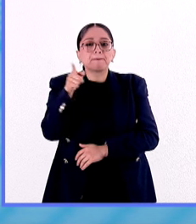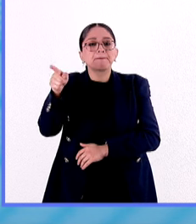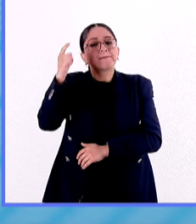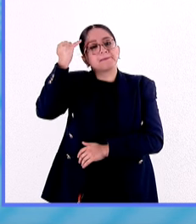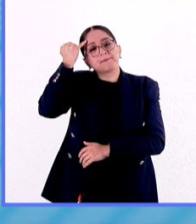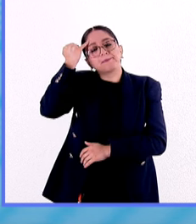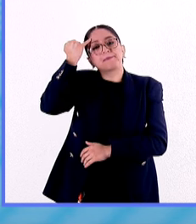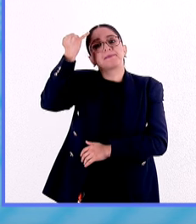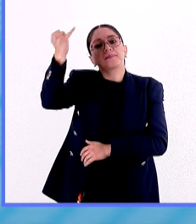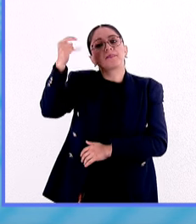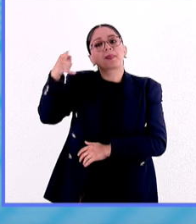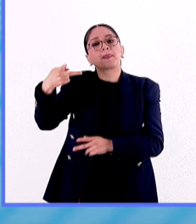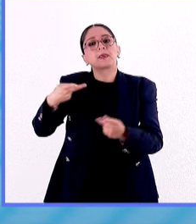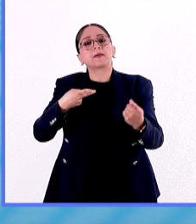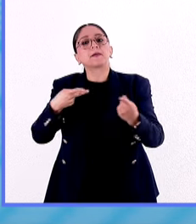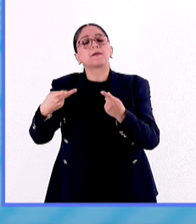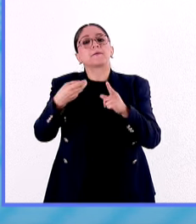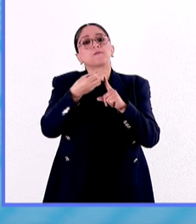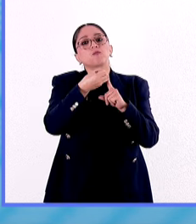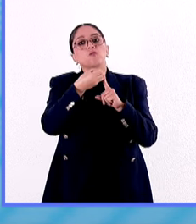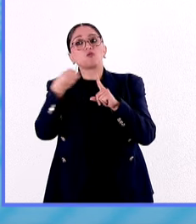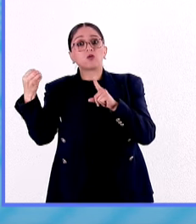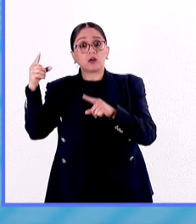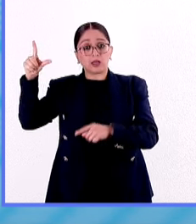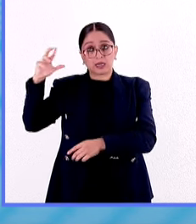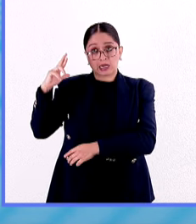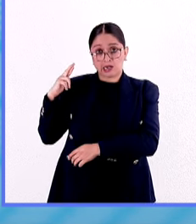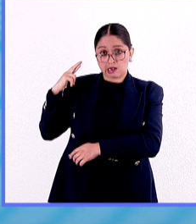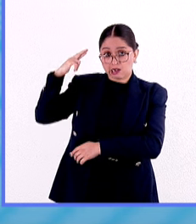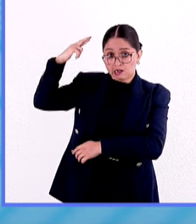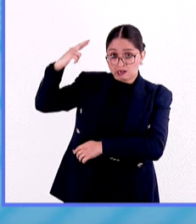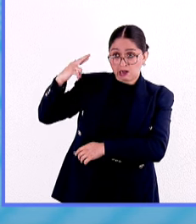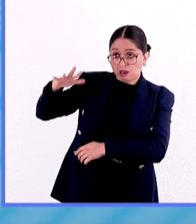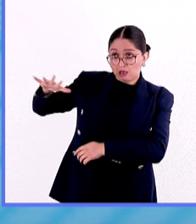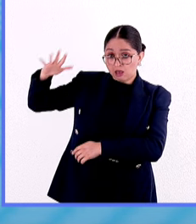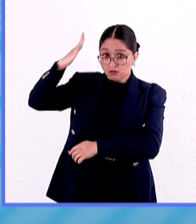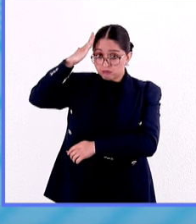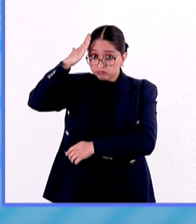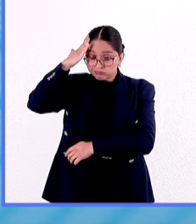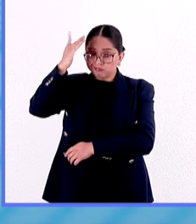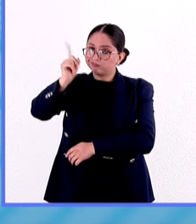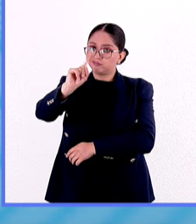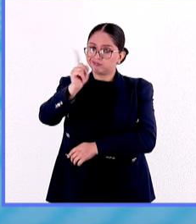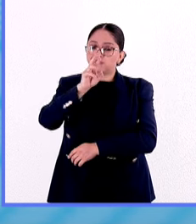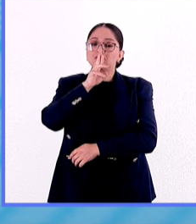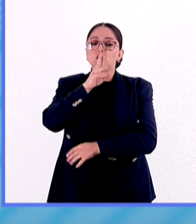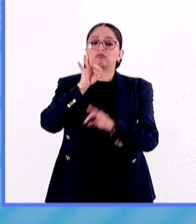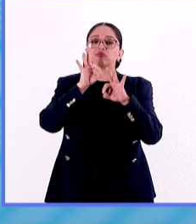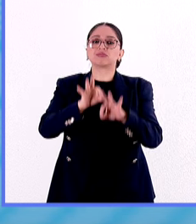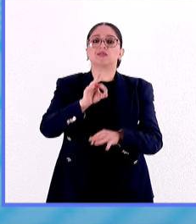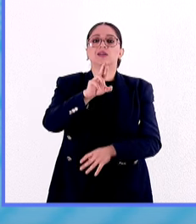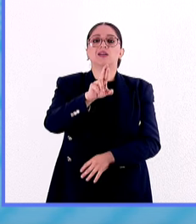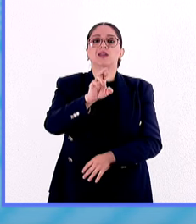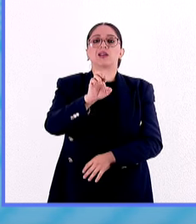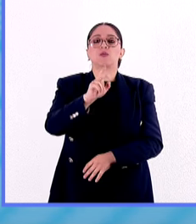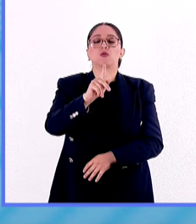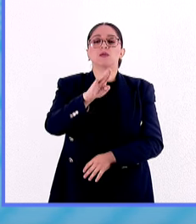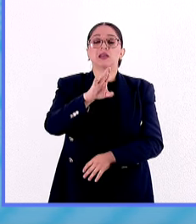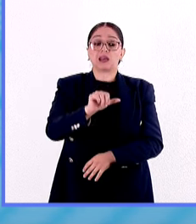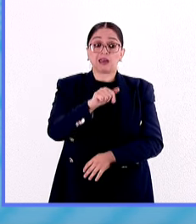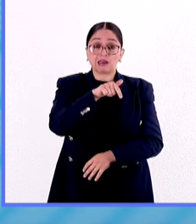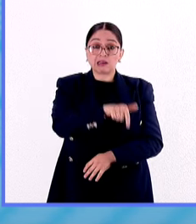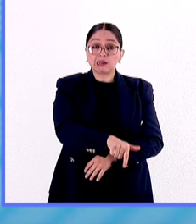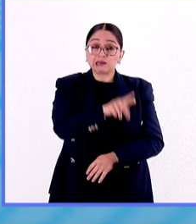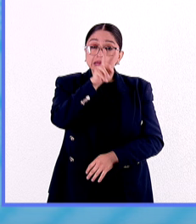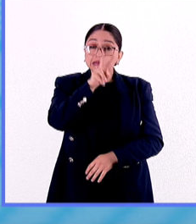necesidad de organizar el país ya no como una monarquía, sino como una república. Entonces son años difíciles de organización política,